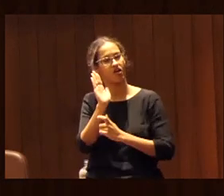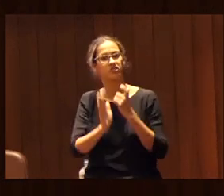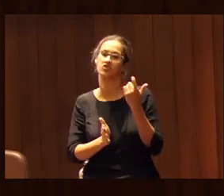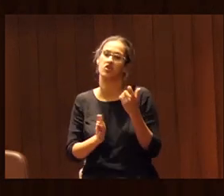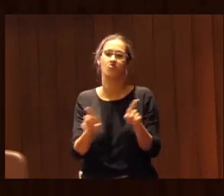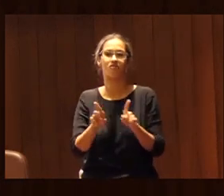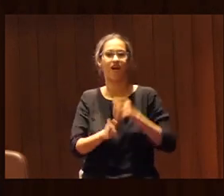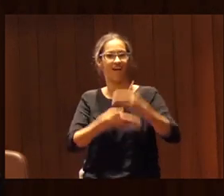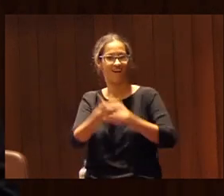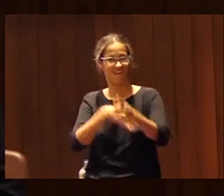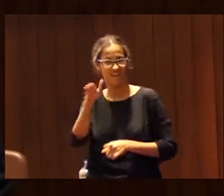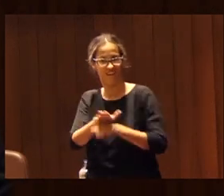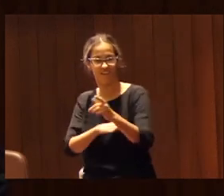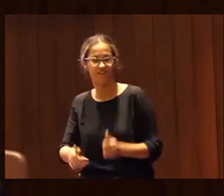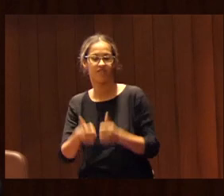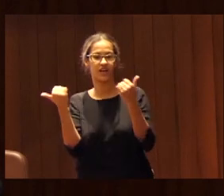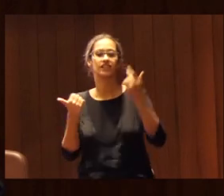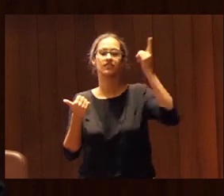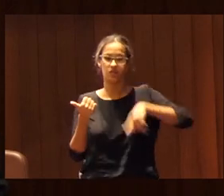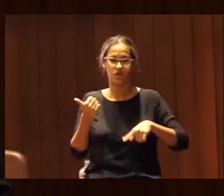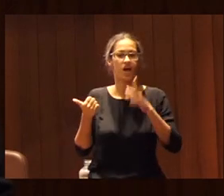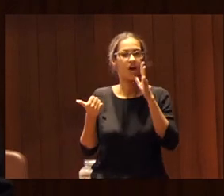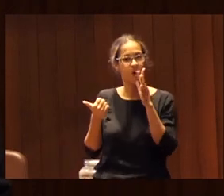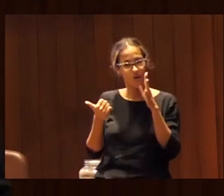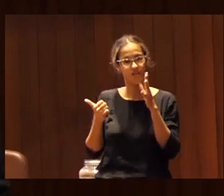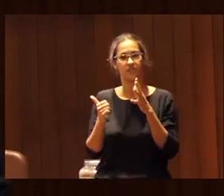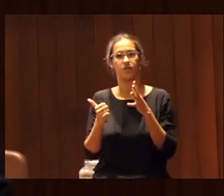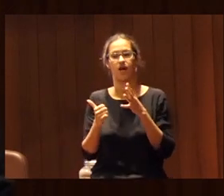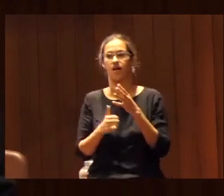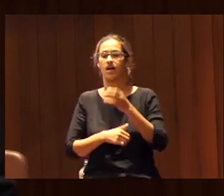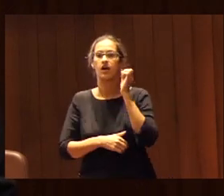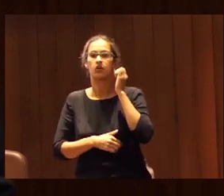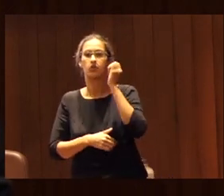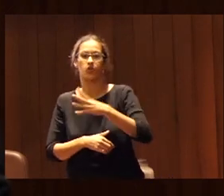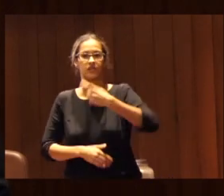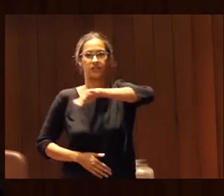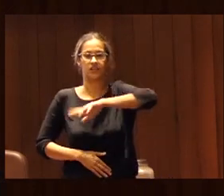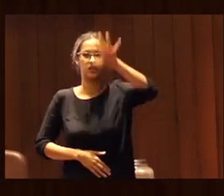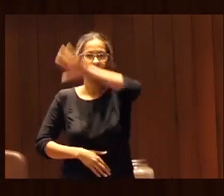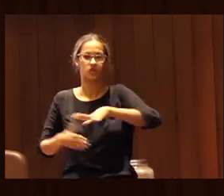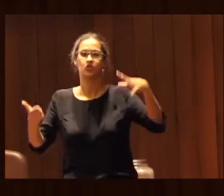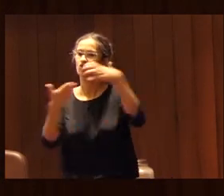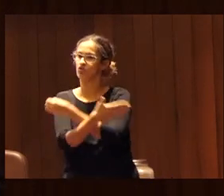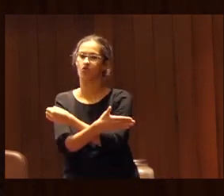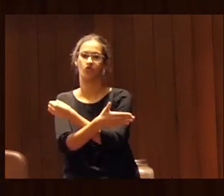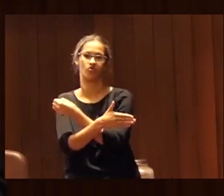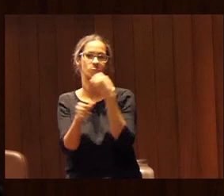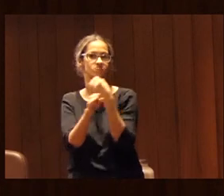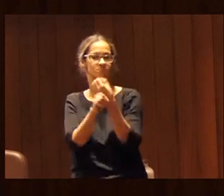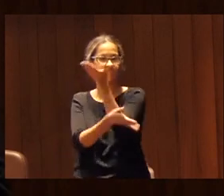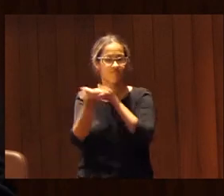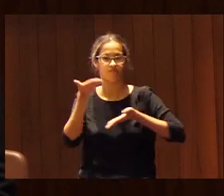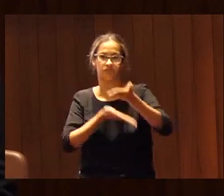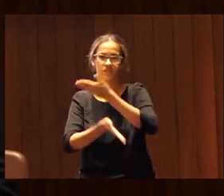desarrollándolo y ahora en estos momentos también estamos trabajando con todos los clubes convenidos del territorio hay una especie de pack una